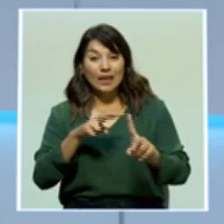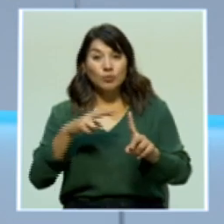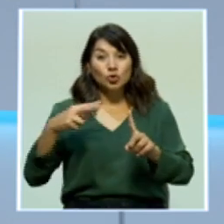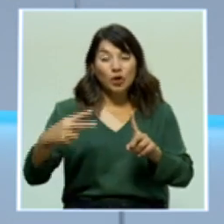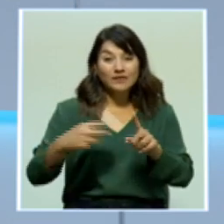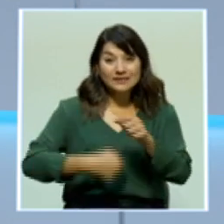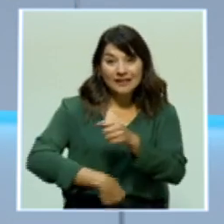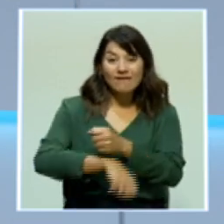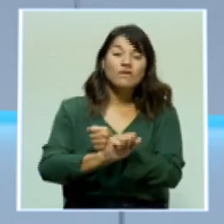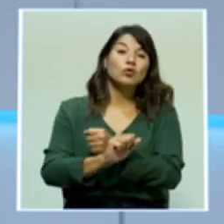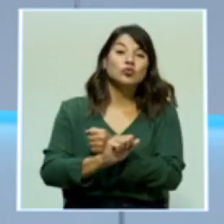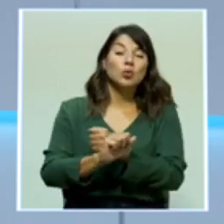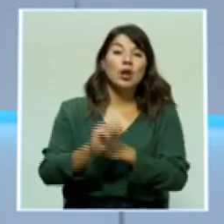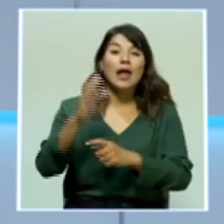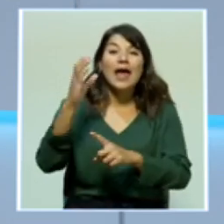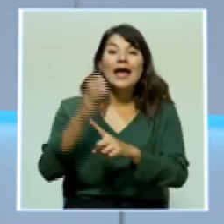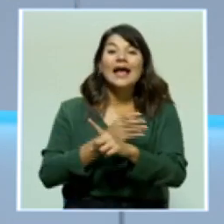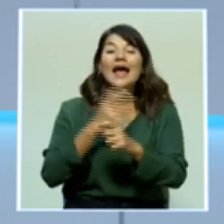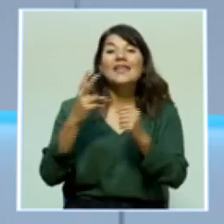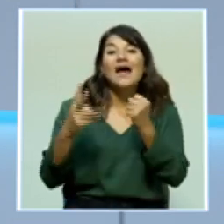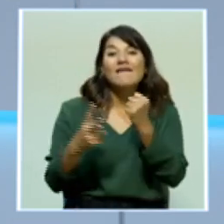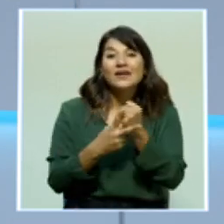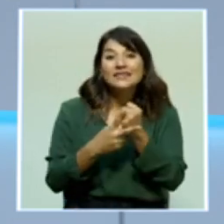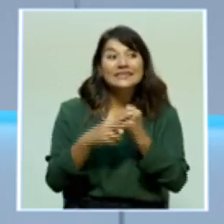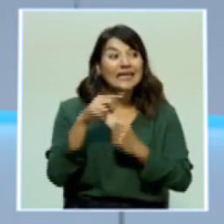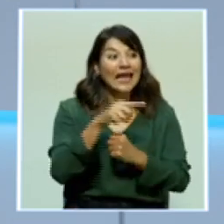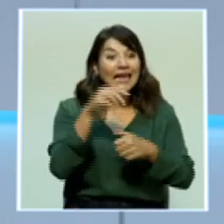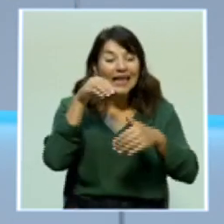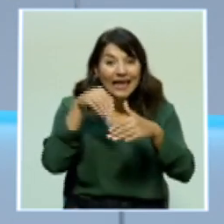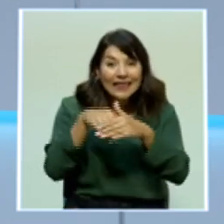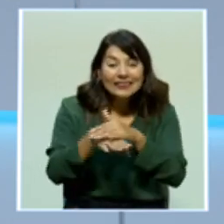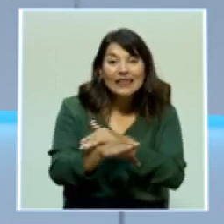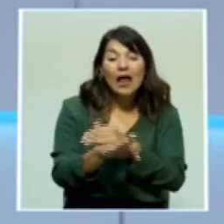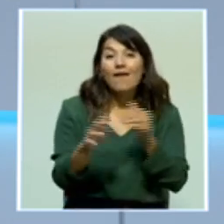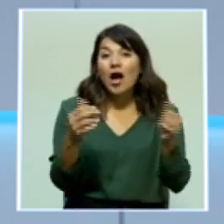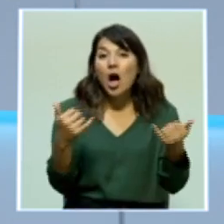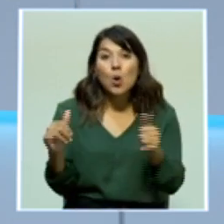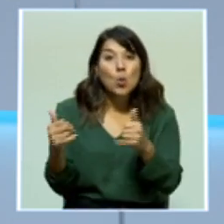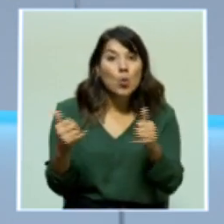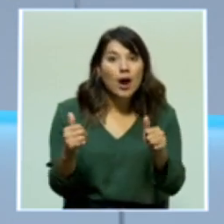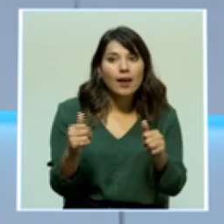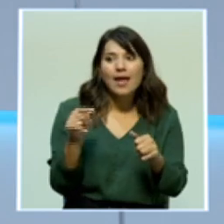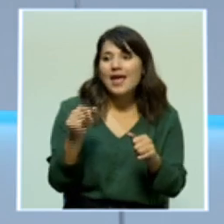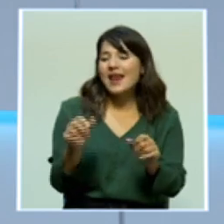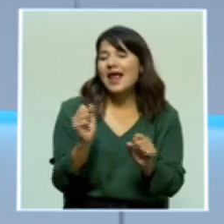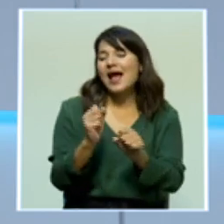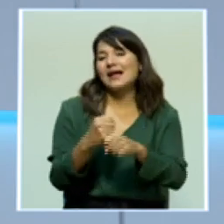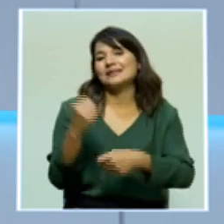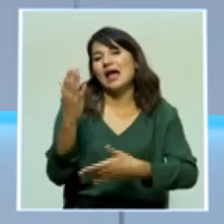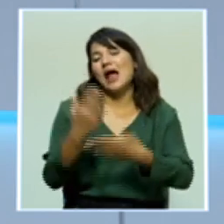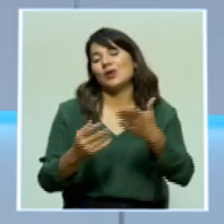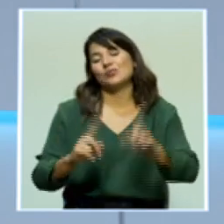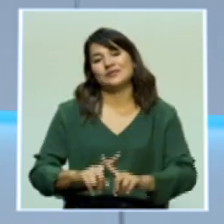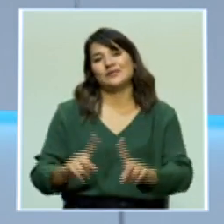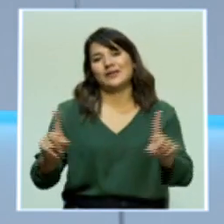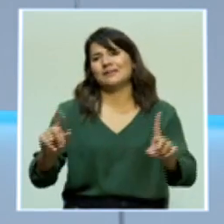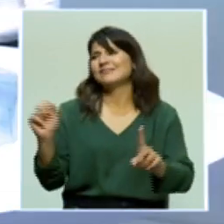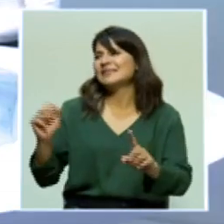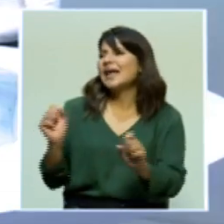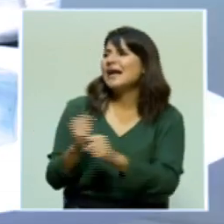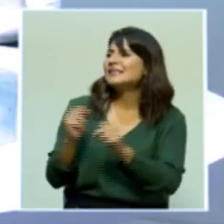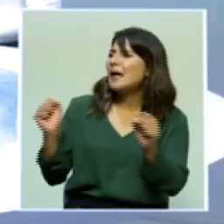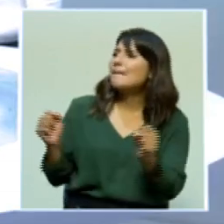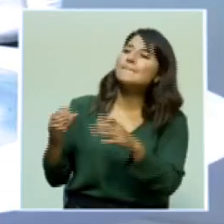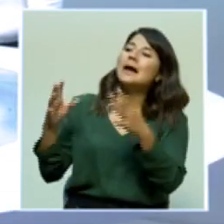entraba en un campo de juego, hacía una diferencia completa. Magia era lo que